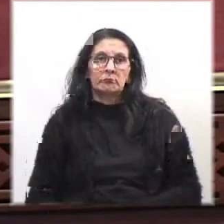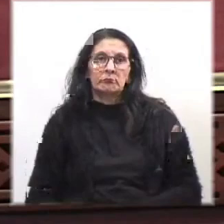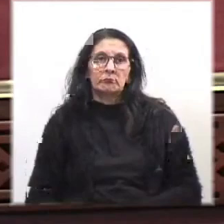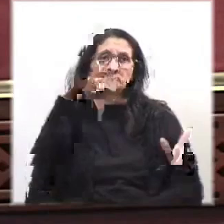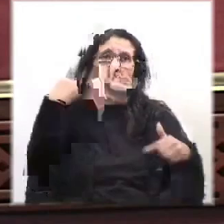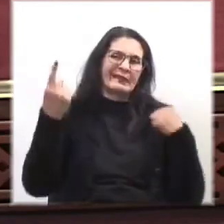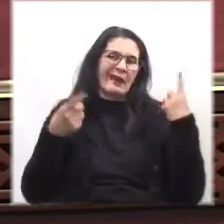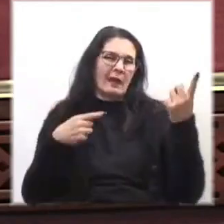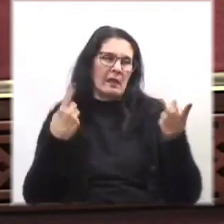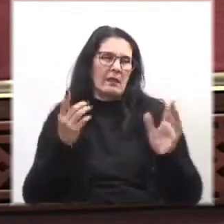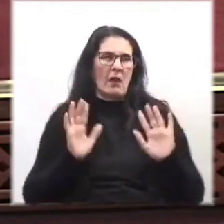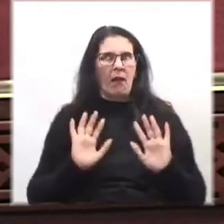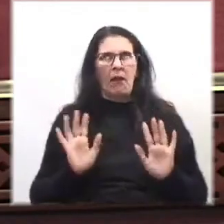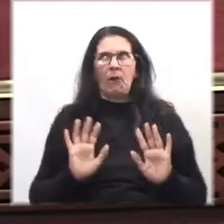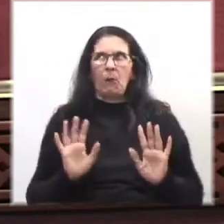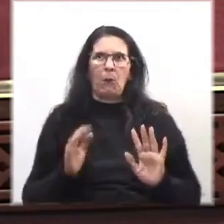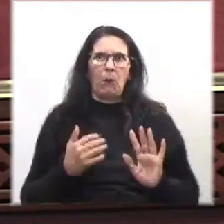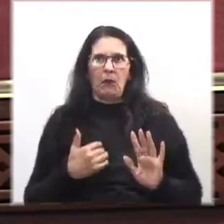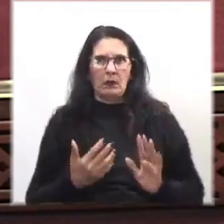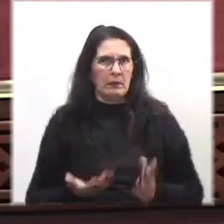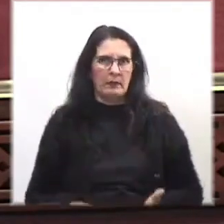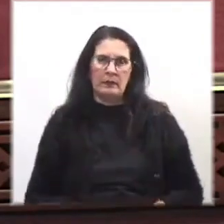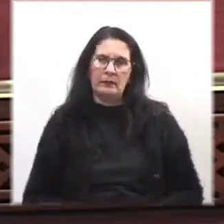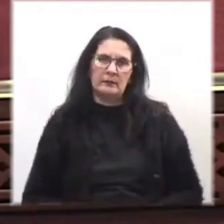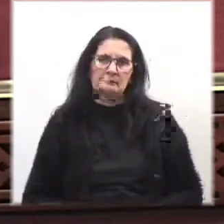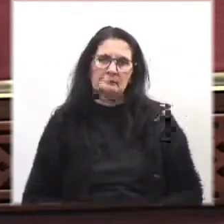Digamos que haber empezado a pensar en las soluciones.